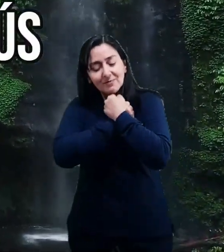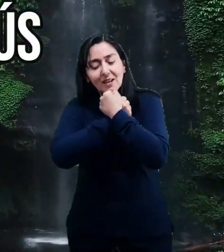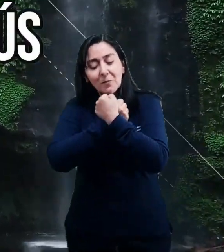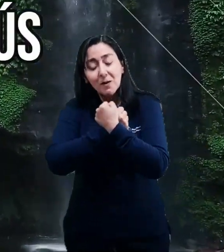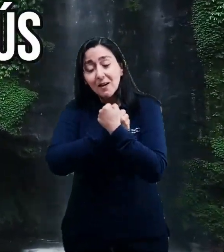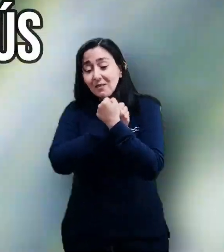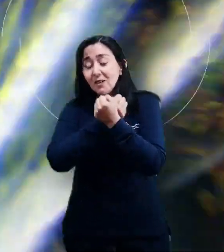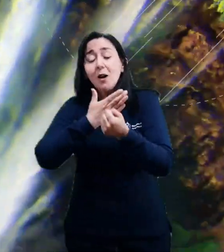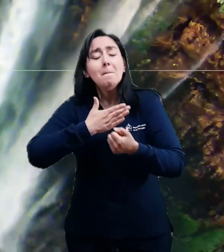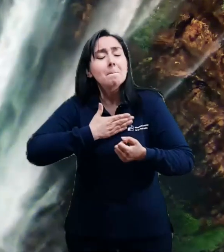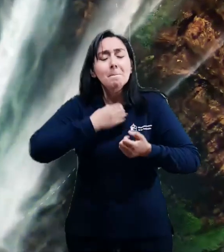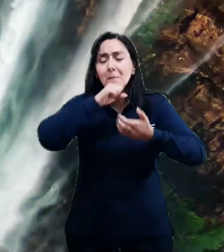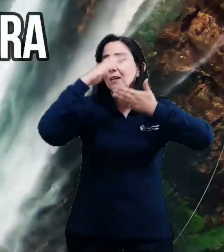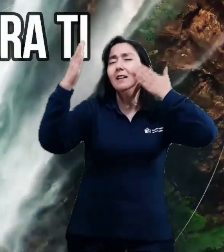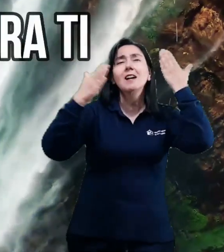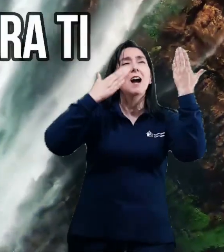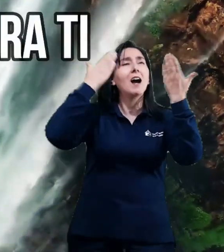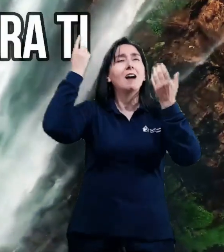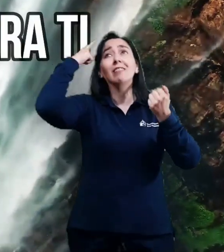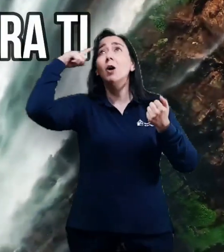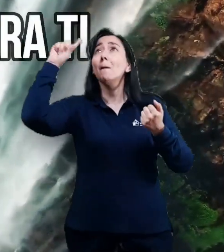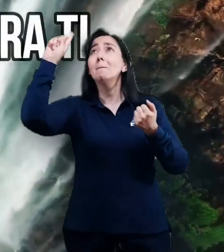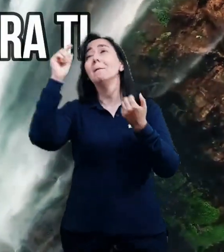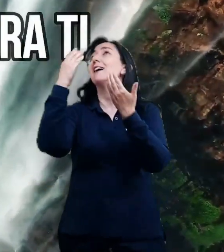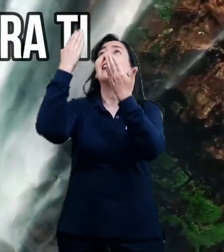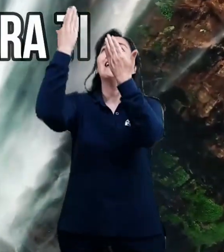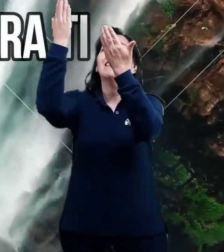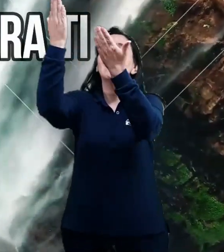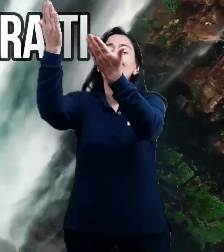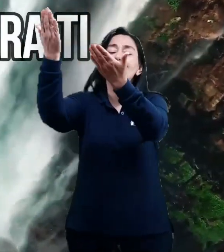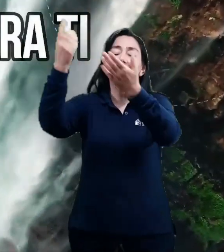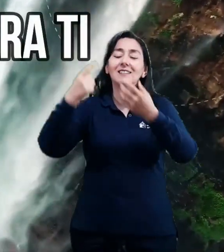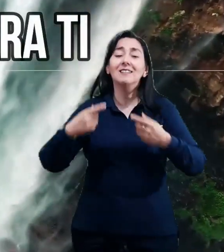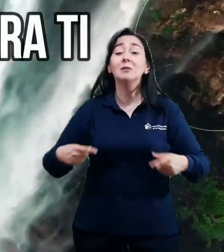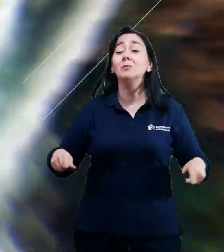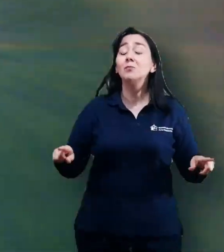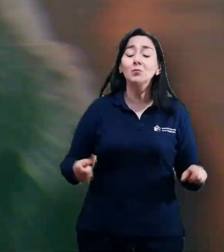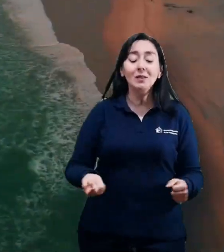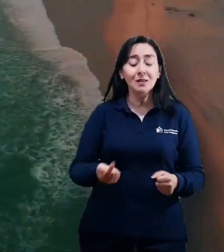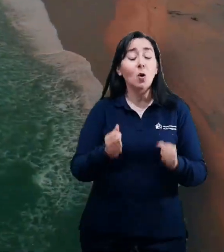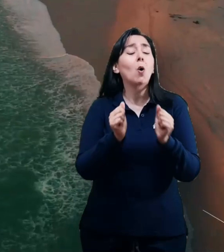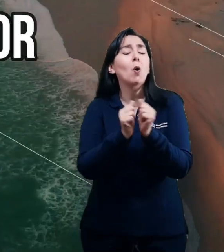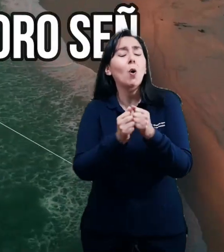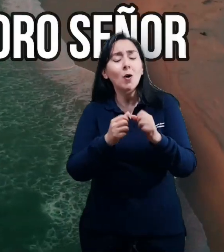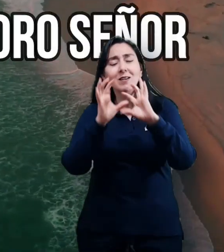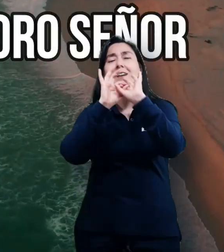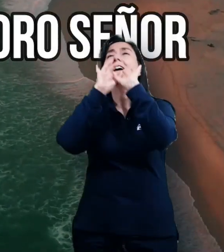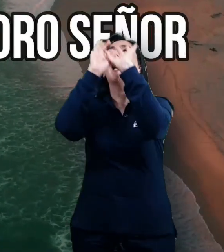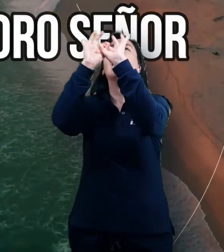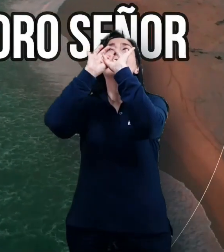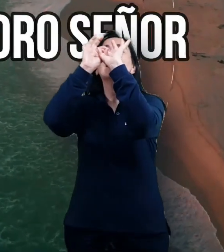mi canto es para ti Con